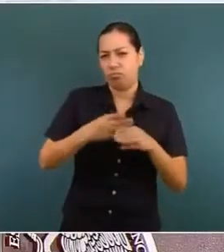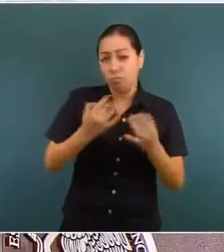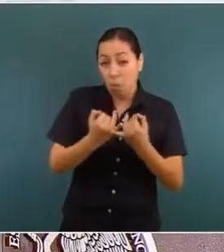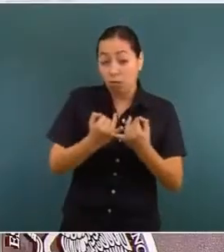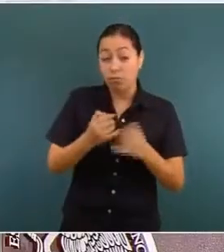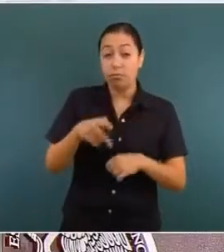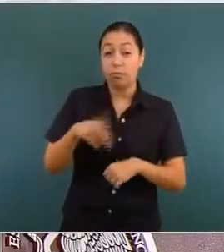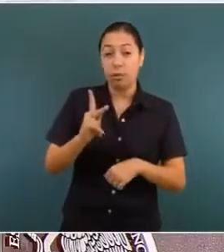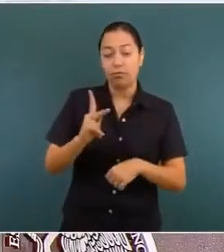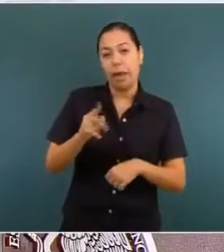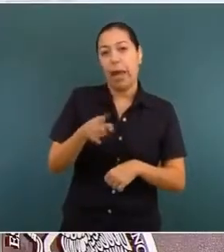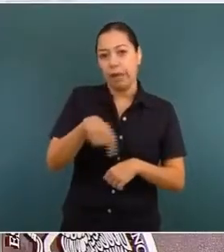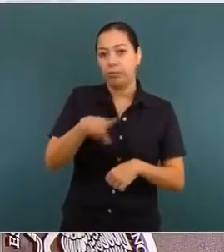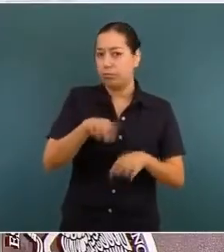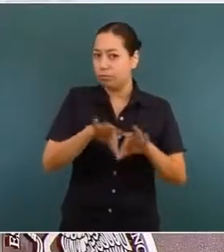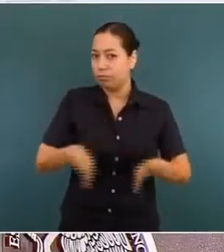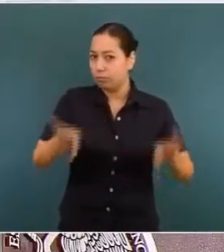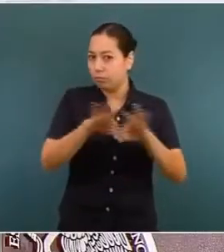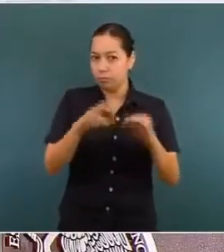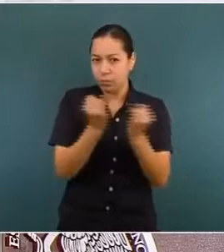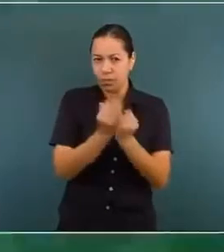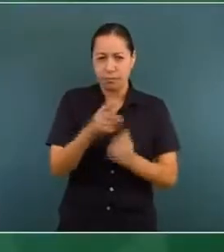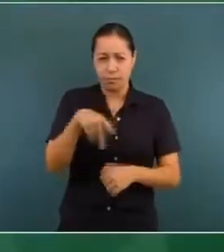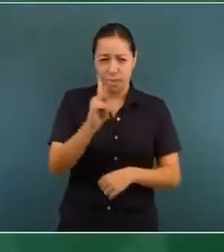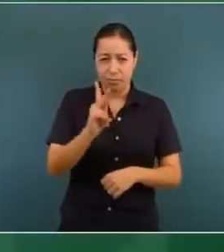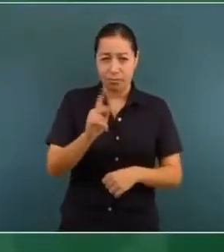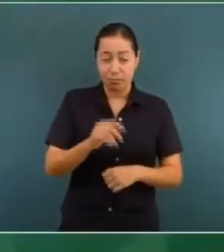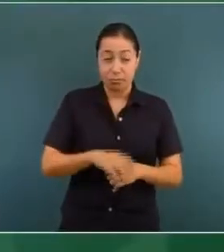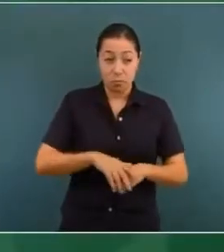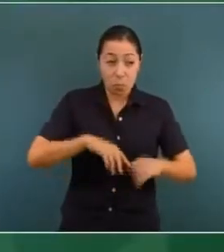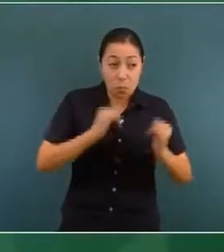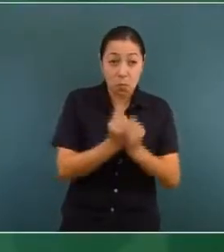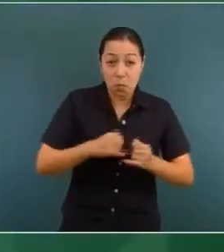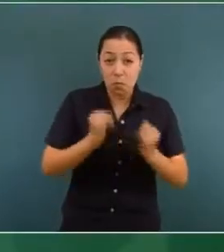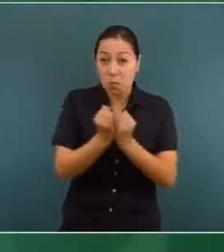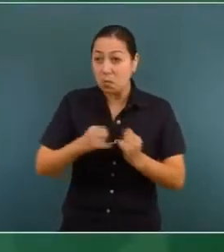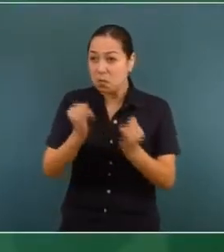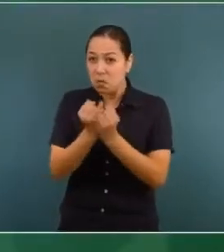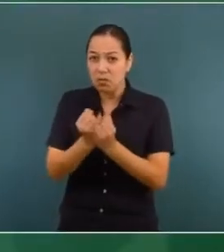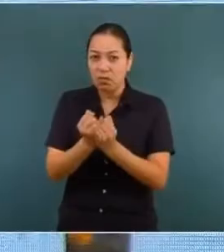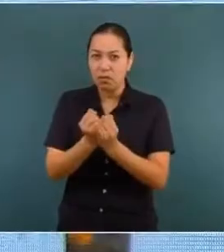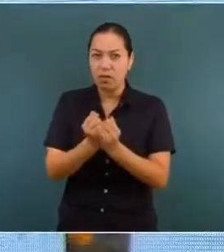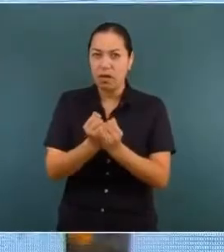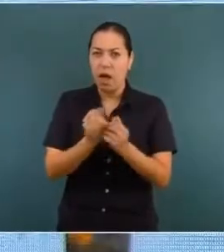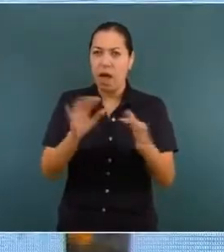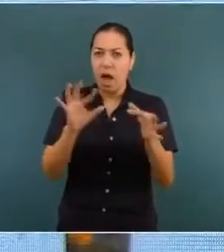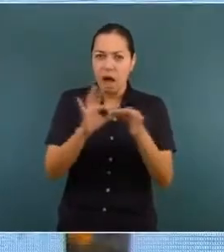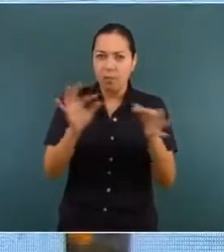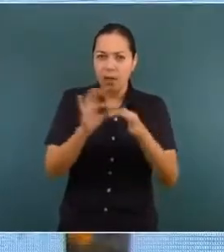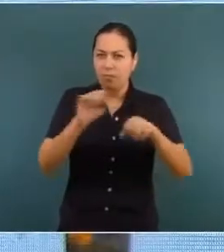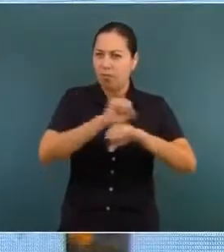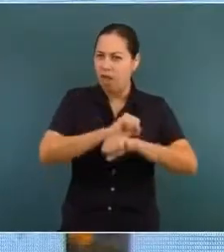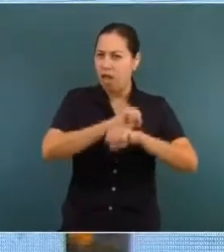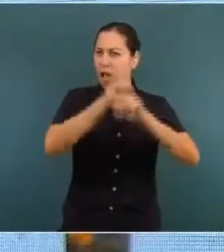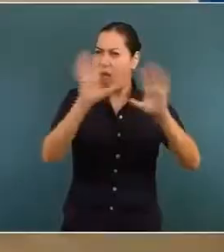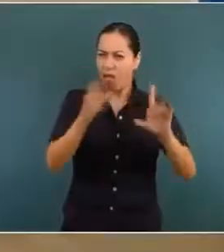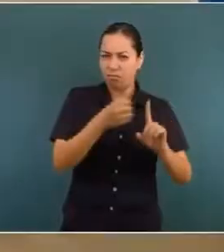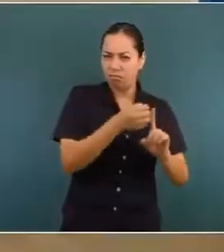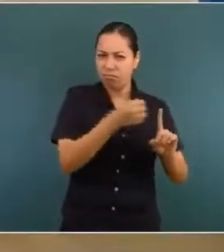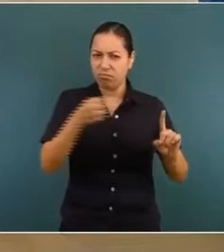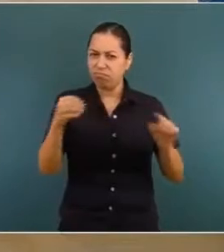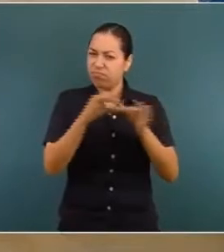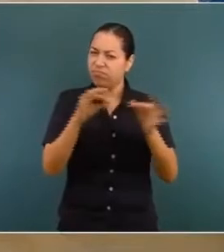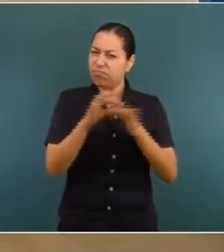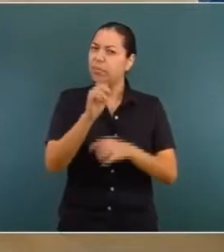importantes, pero creo que ninguno ha hablado tan claro sobre lo